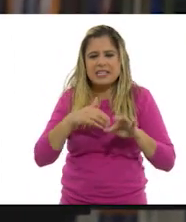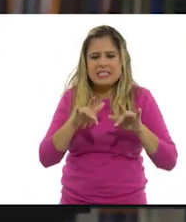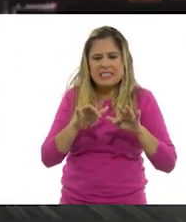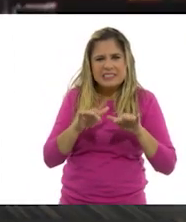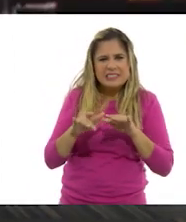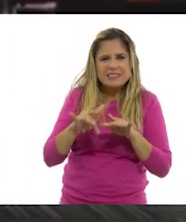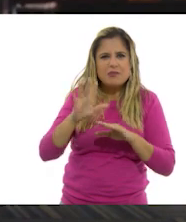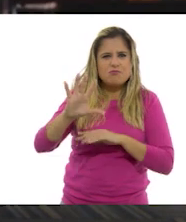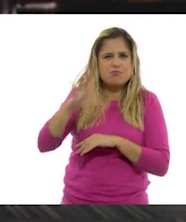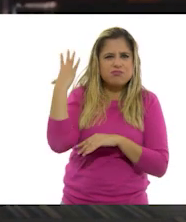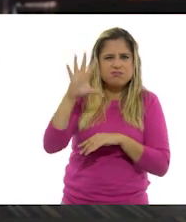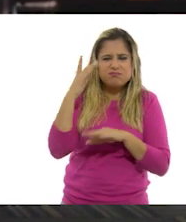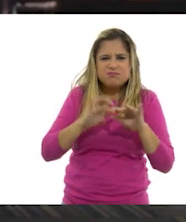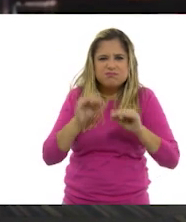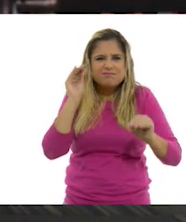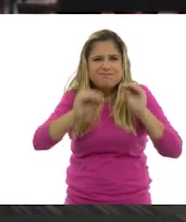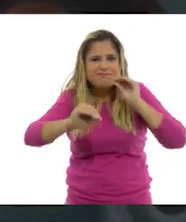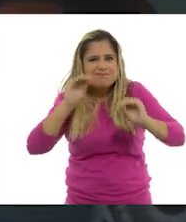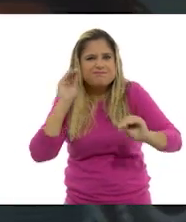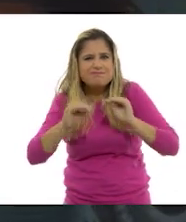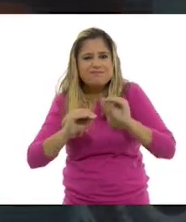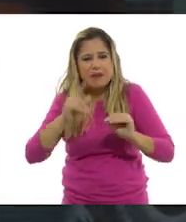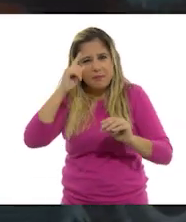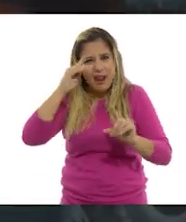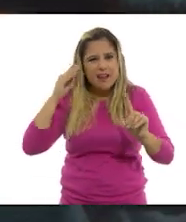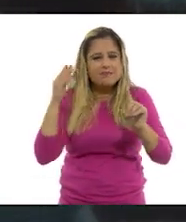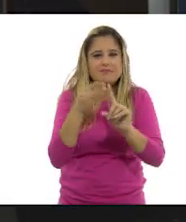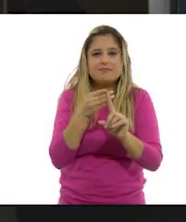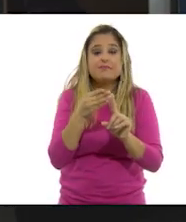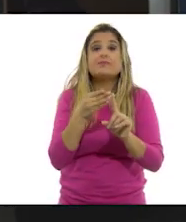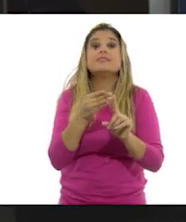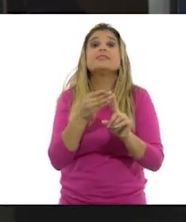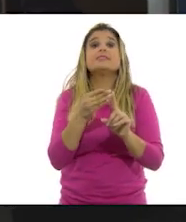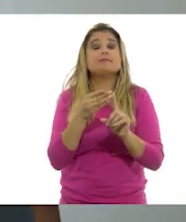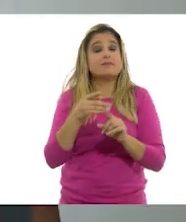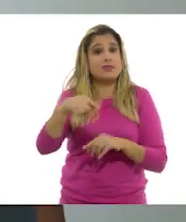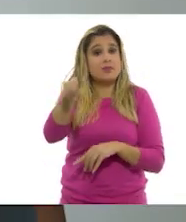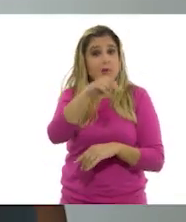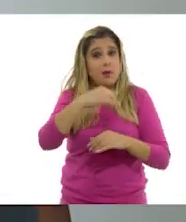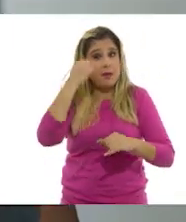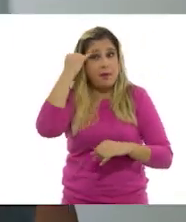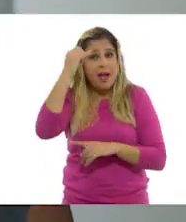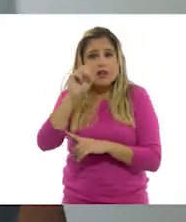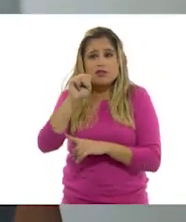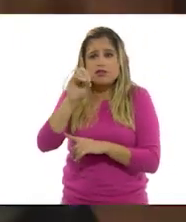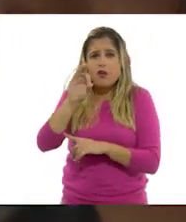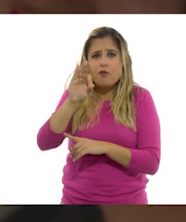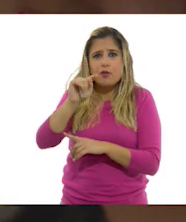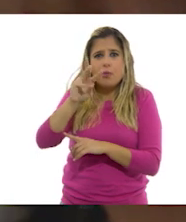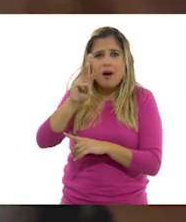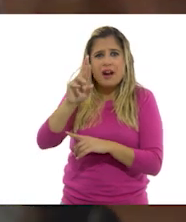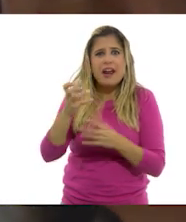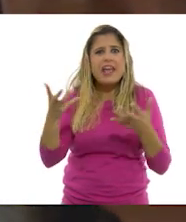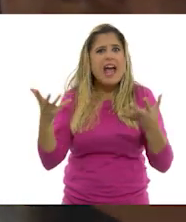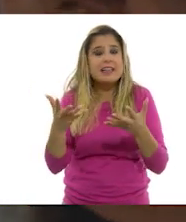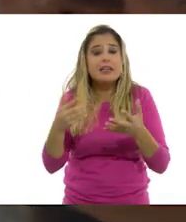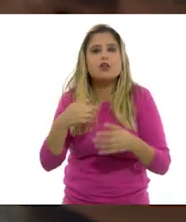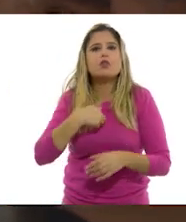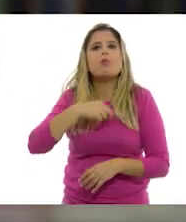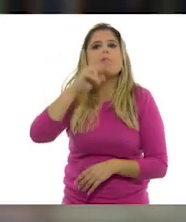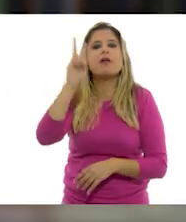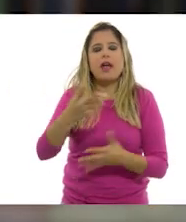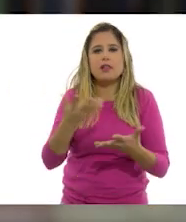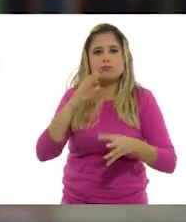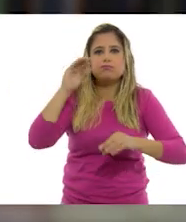y de acuerdo a sus necesidades específicas. Lo que tú imaginas que un software debería de hacer, yo lo hago realidad.